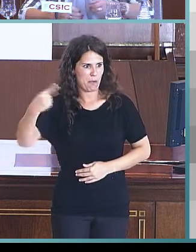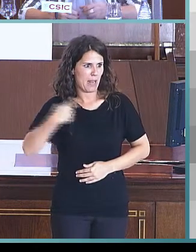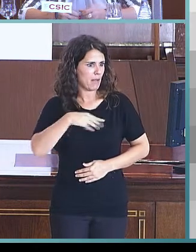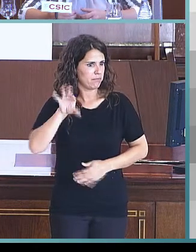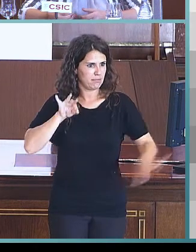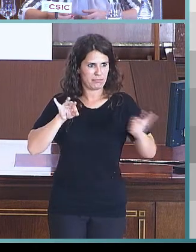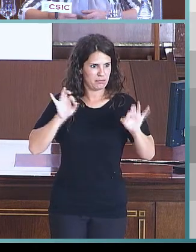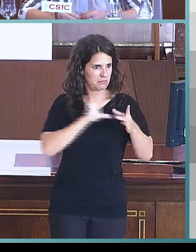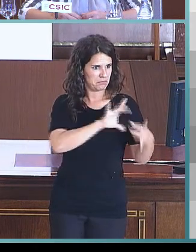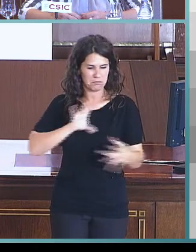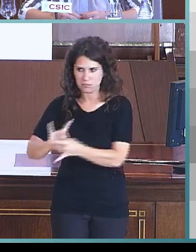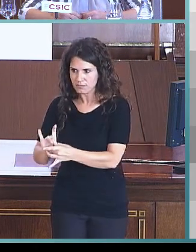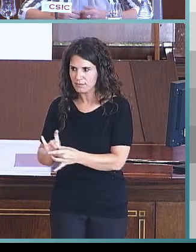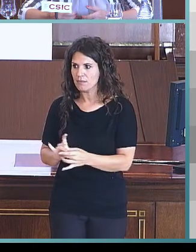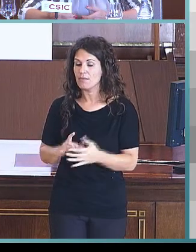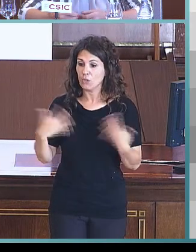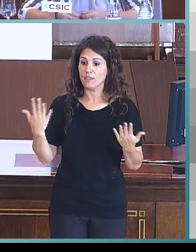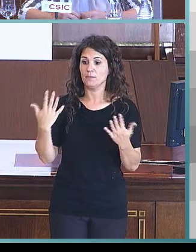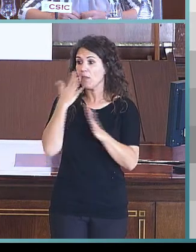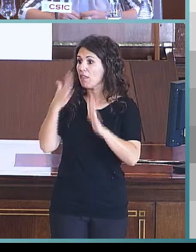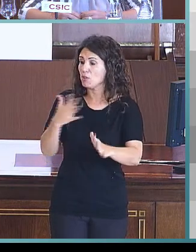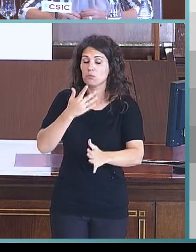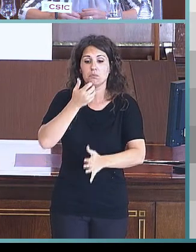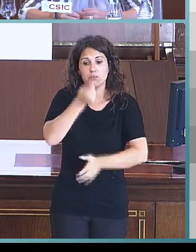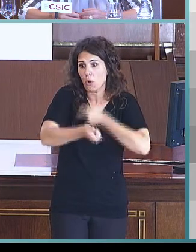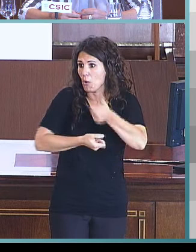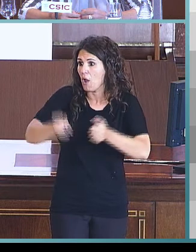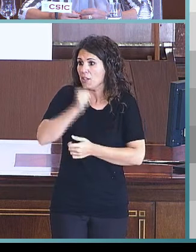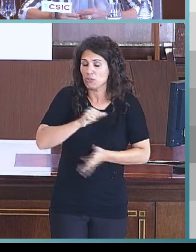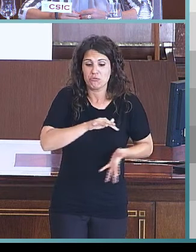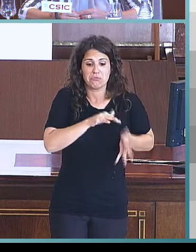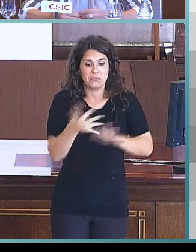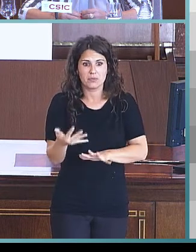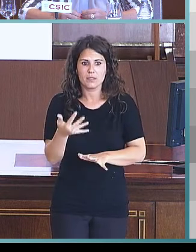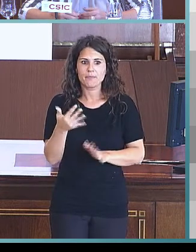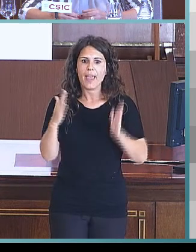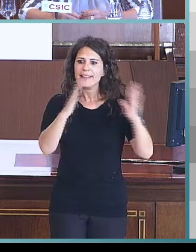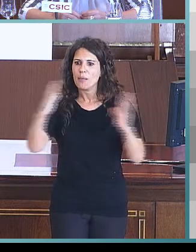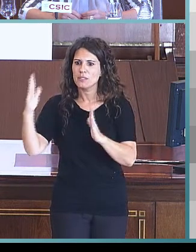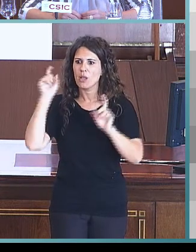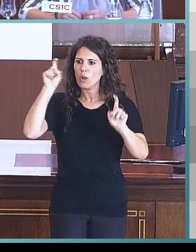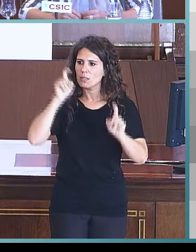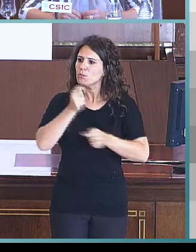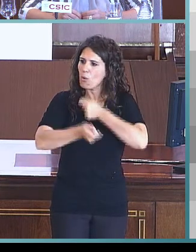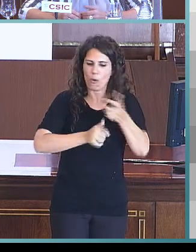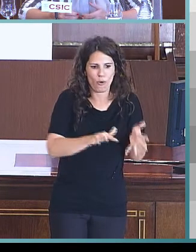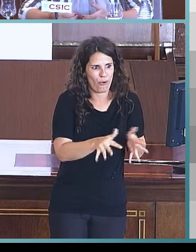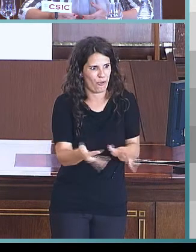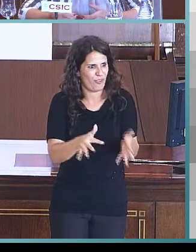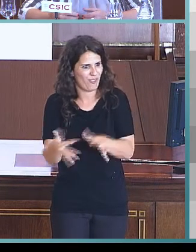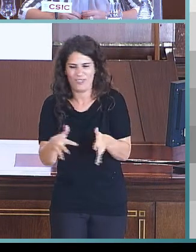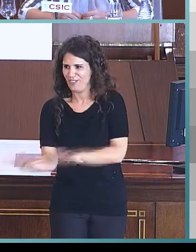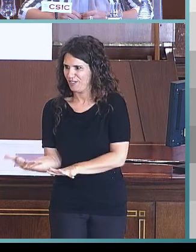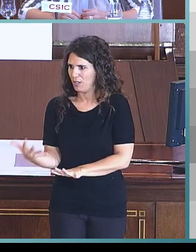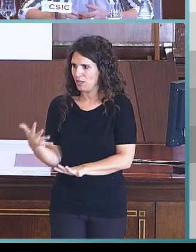Se han ido implantando a lo largo de los años en el centro diferentes etapas educativas, pero